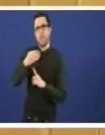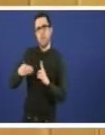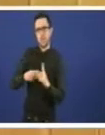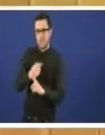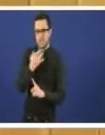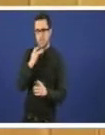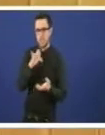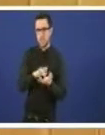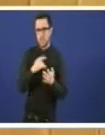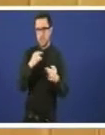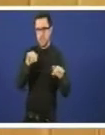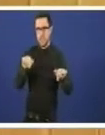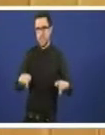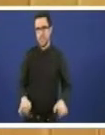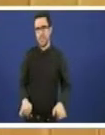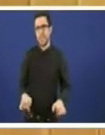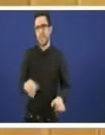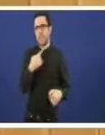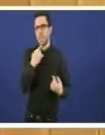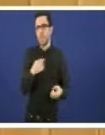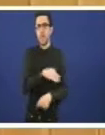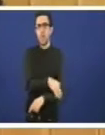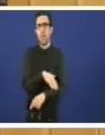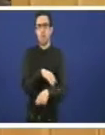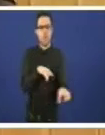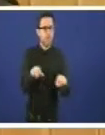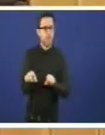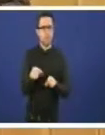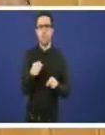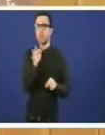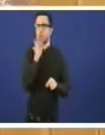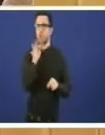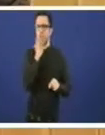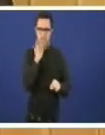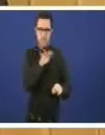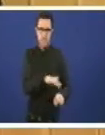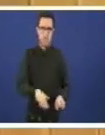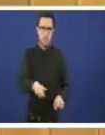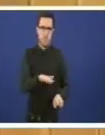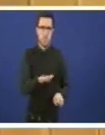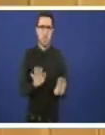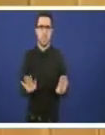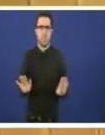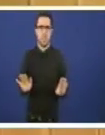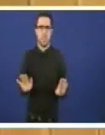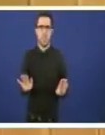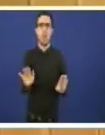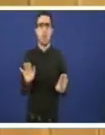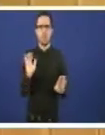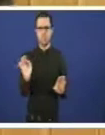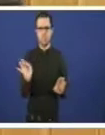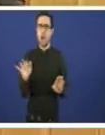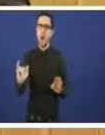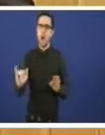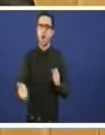que o goberno non ten tomada ninguna decisión sobre a súa ubicación ninguna é certo que hai unha proposta dunha